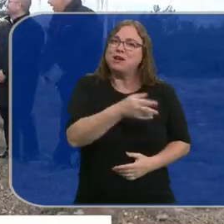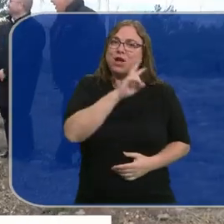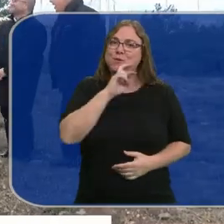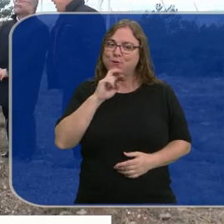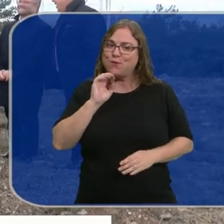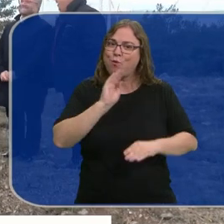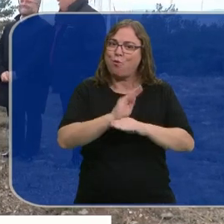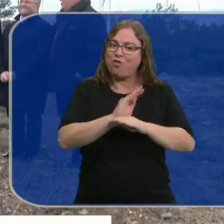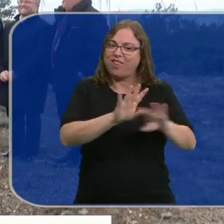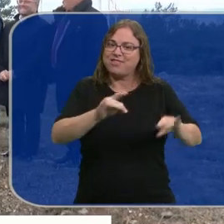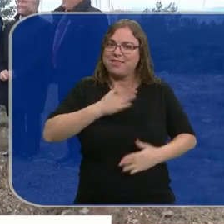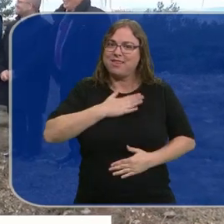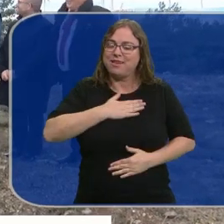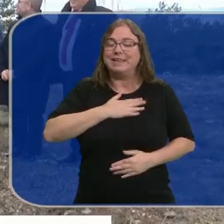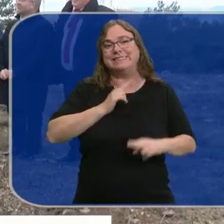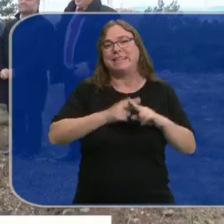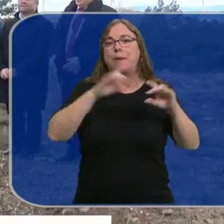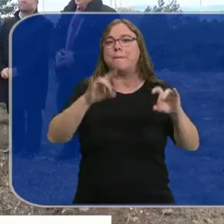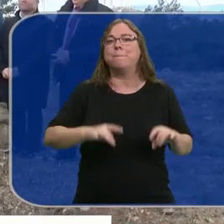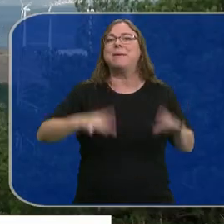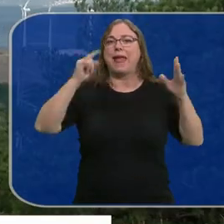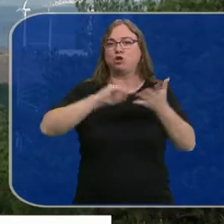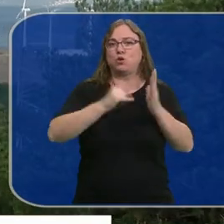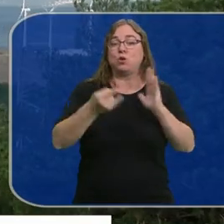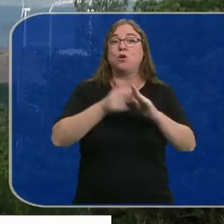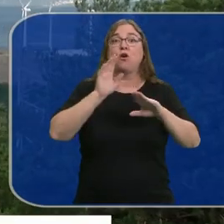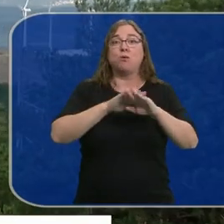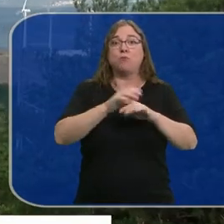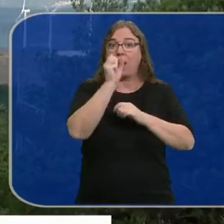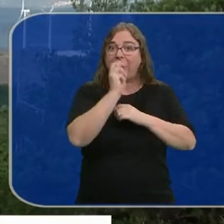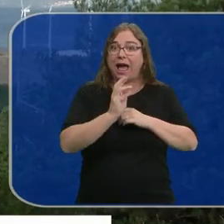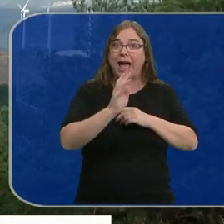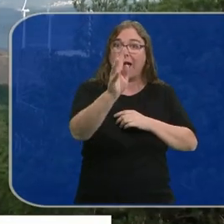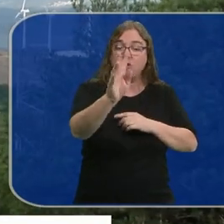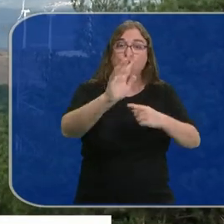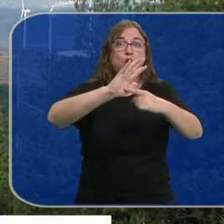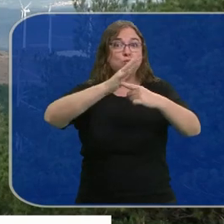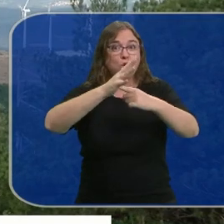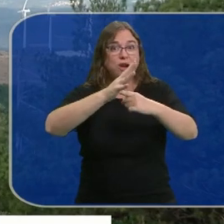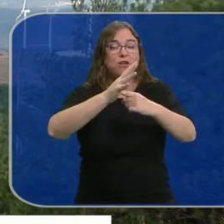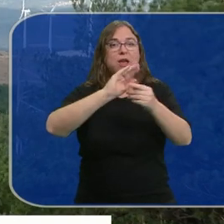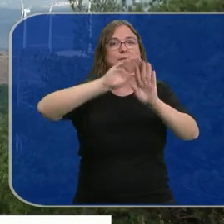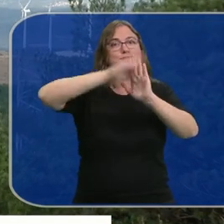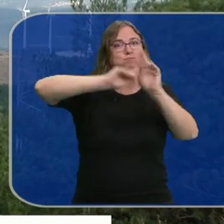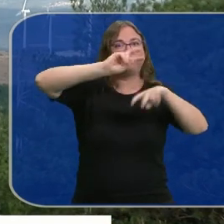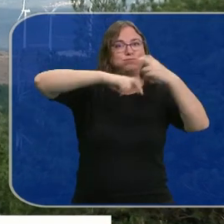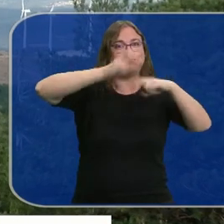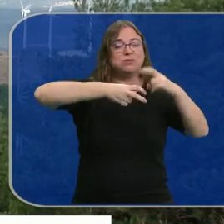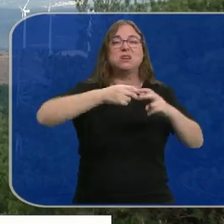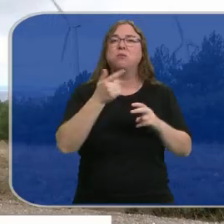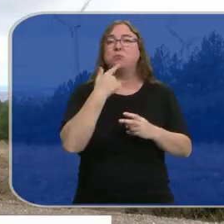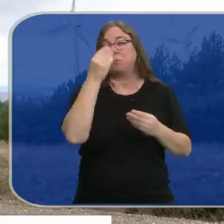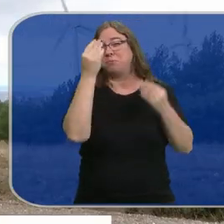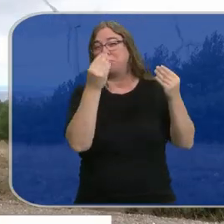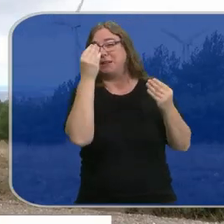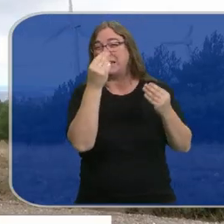valores locales y se ha hablado de milagro de la tecnología porque en los próximos años estos molinos tendrán que ser reprogramados ya que su vida útil se